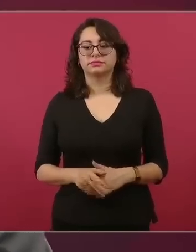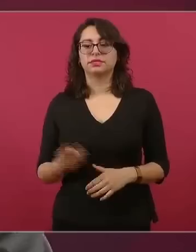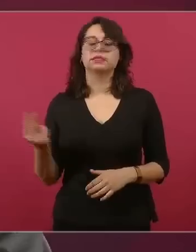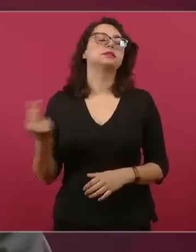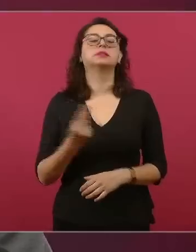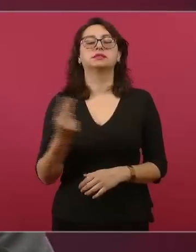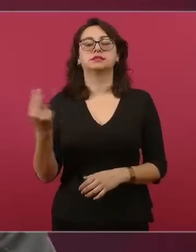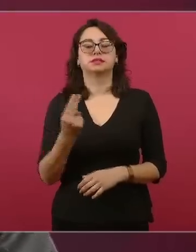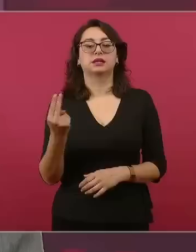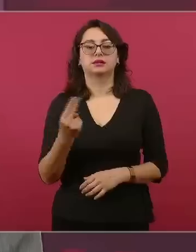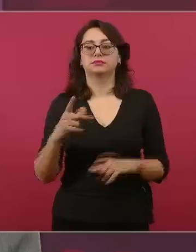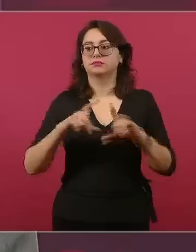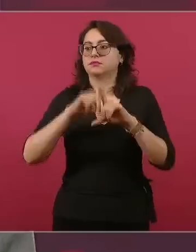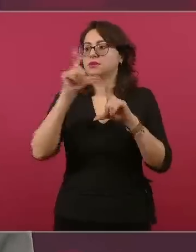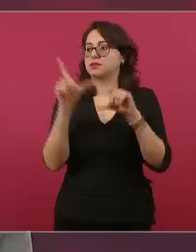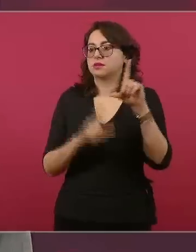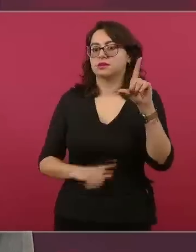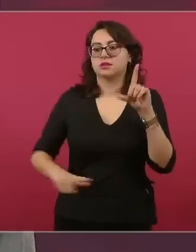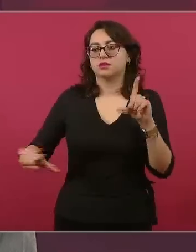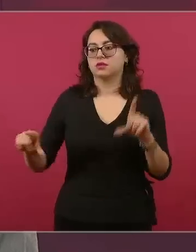al patrimonio nacional.